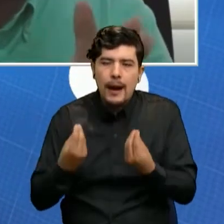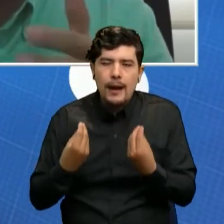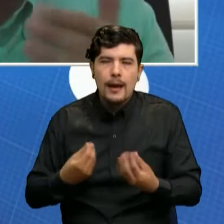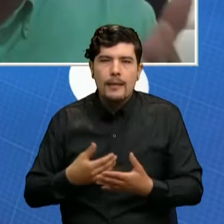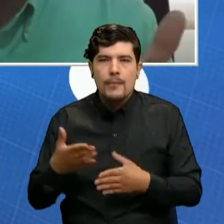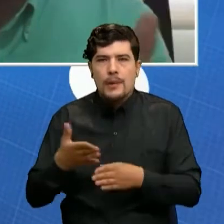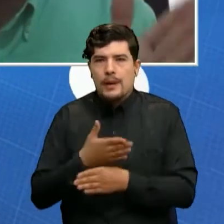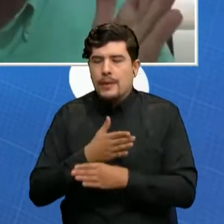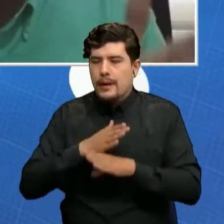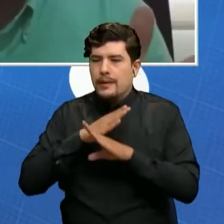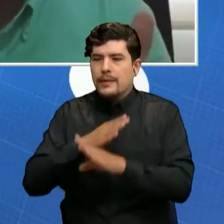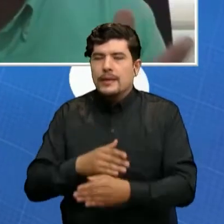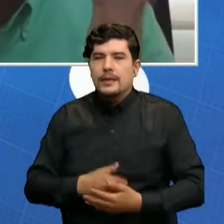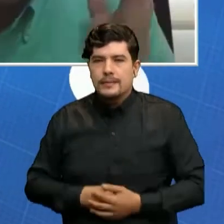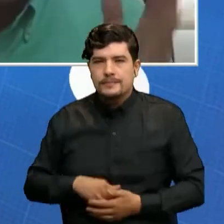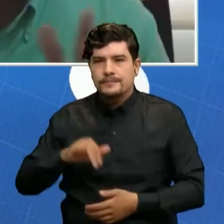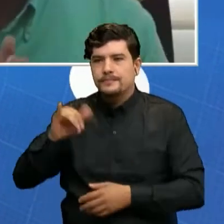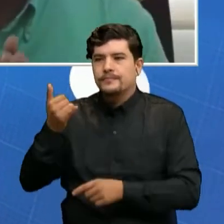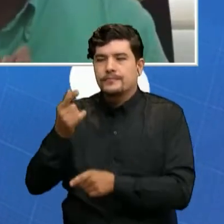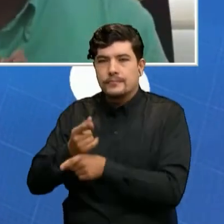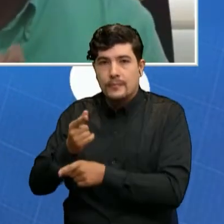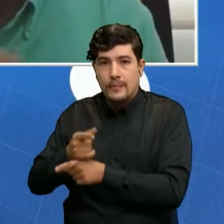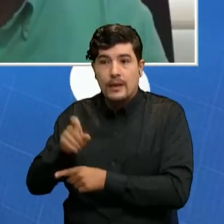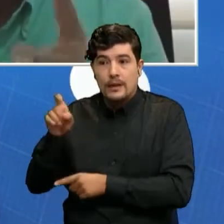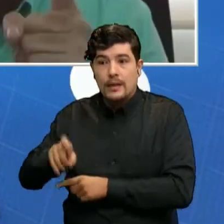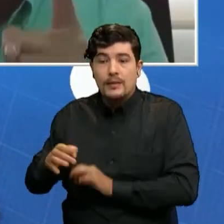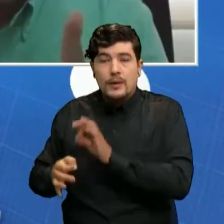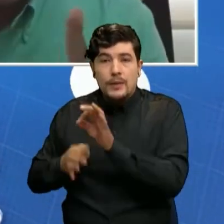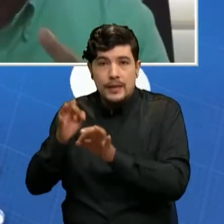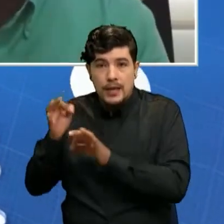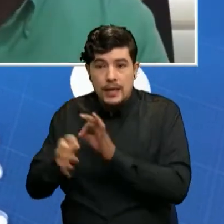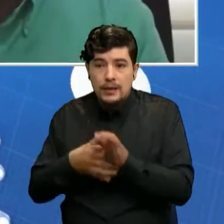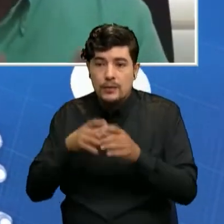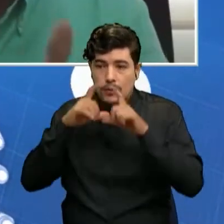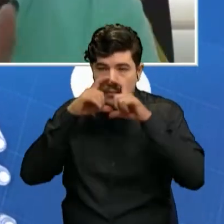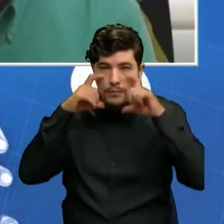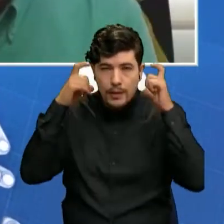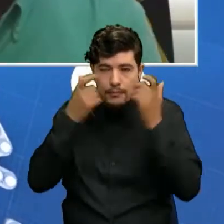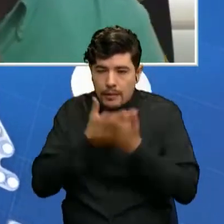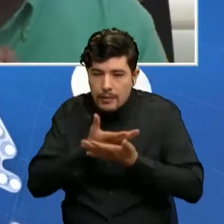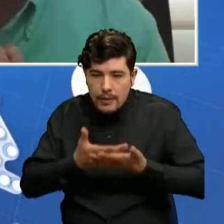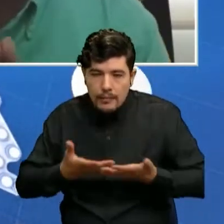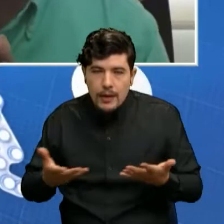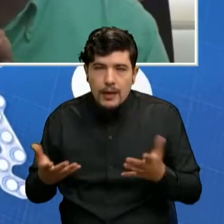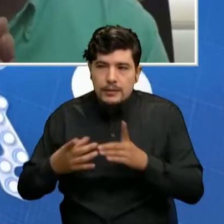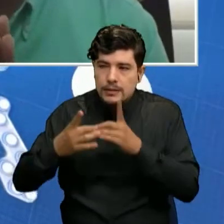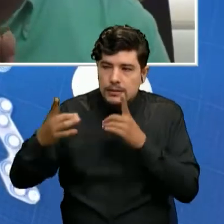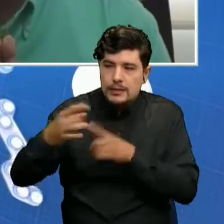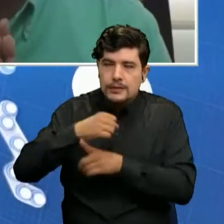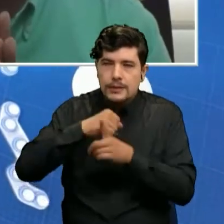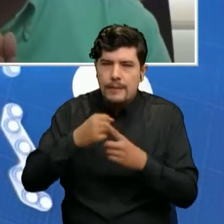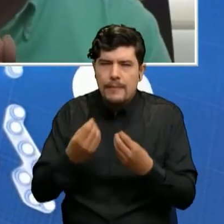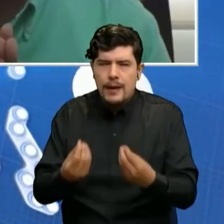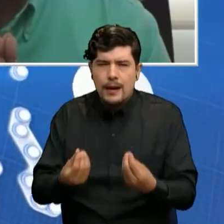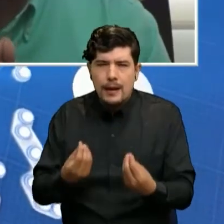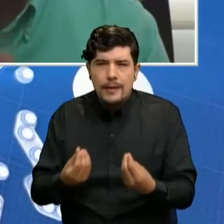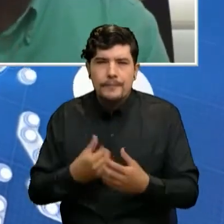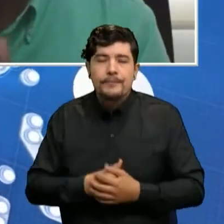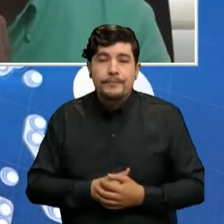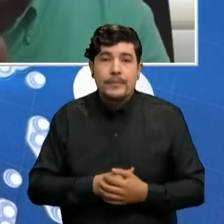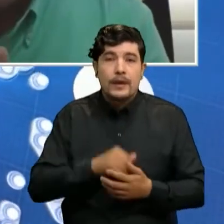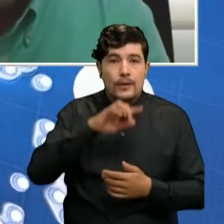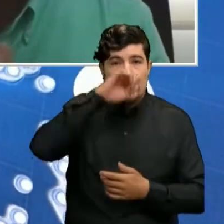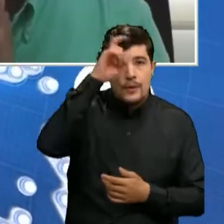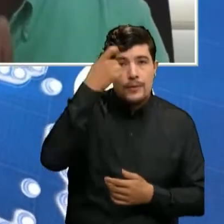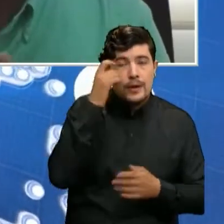esas medidas. Creo que esa es una de las medidas y que cuidarnos, usar los elementos de protección. ¿Para qué? Para que nosotros podamos avanzar también en el plan de